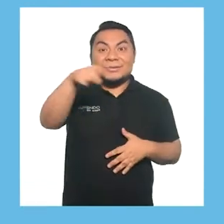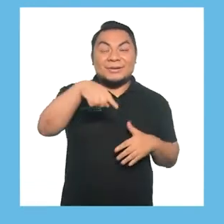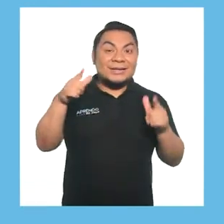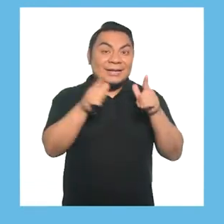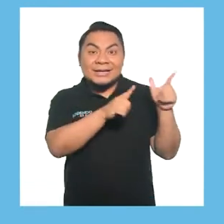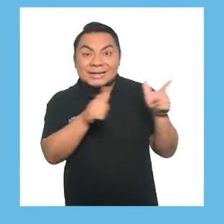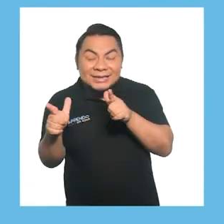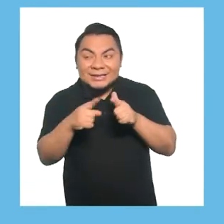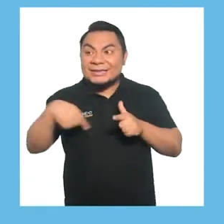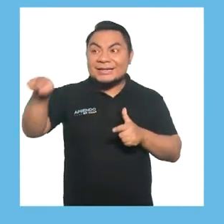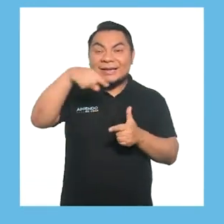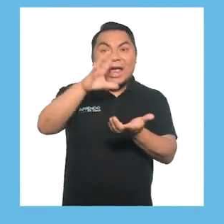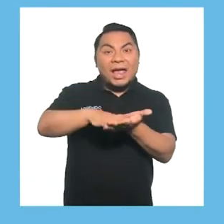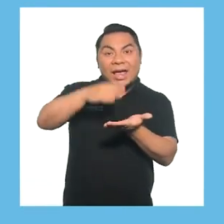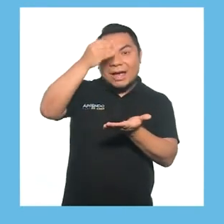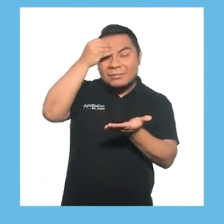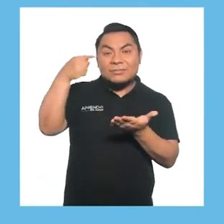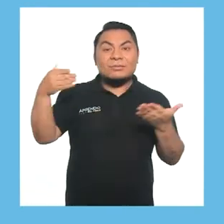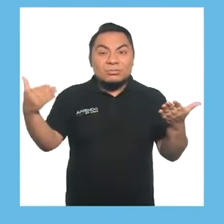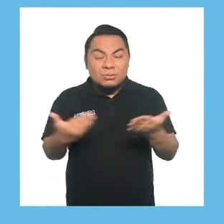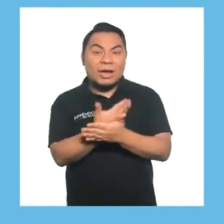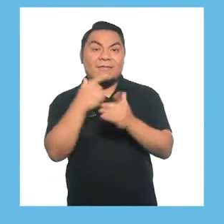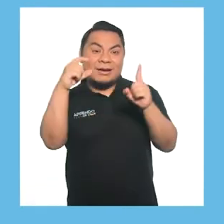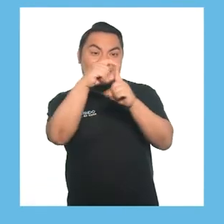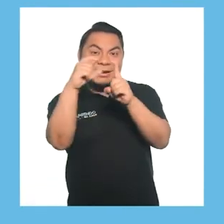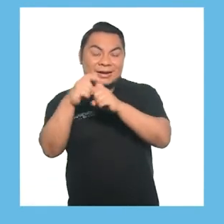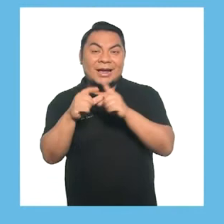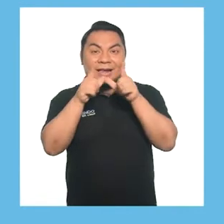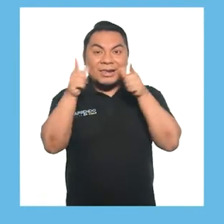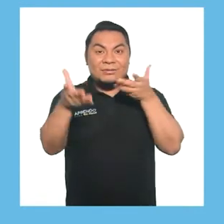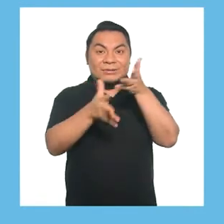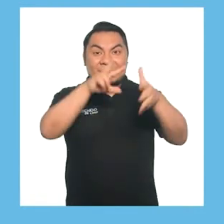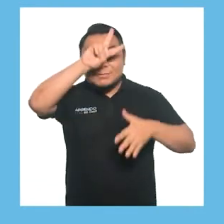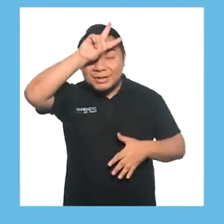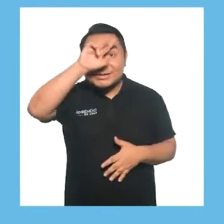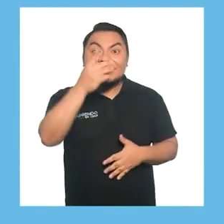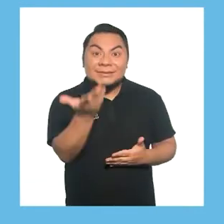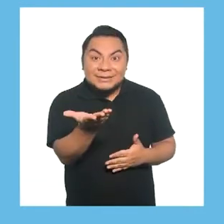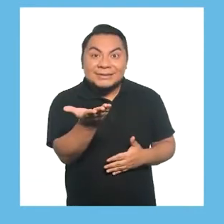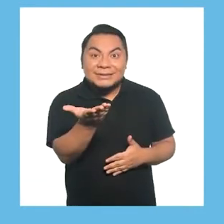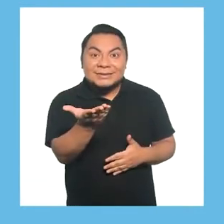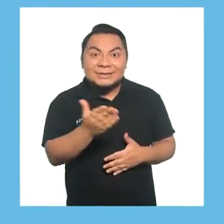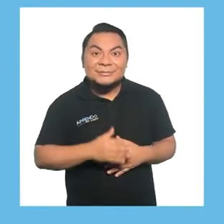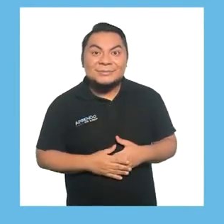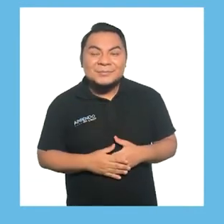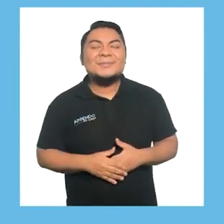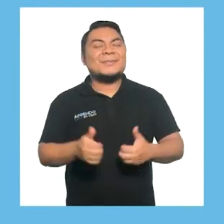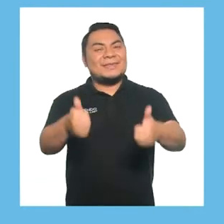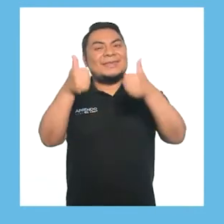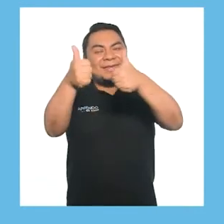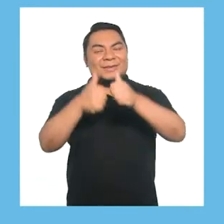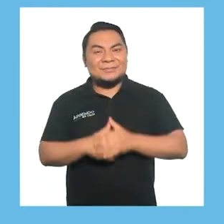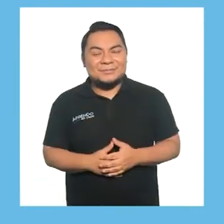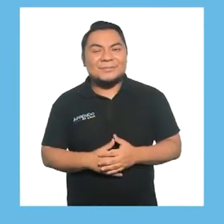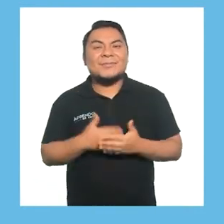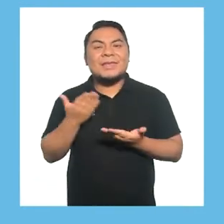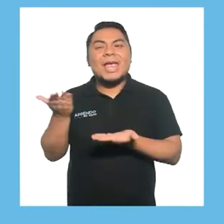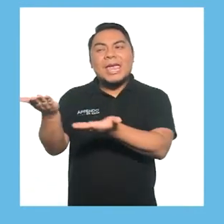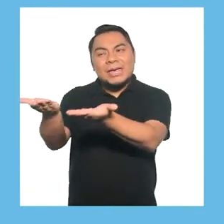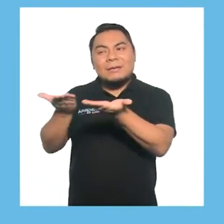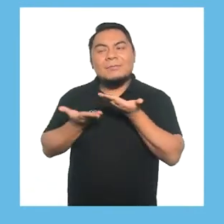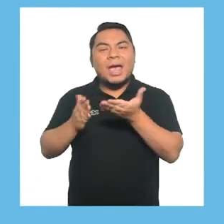¿Están listas y listos para aprender nuevas palabras en lengua de señas peruana? ¡Genial!